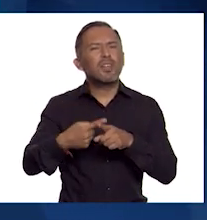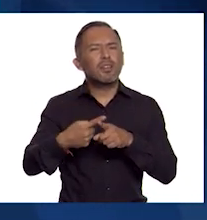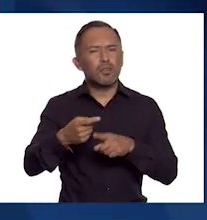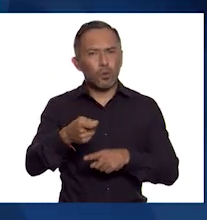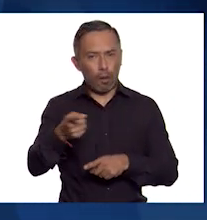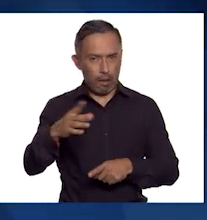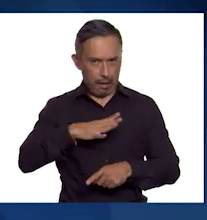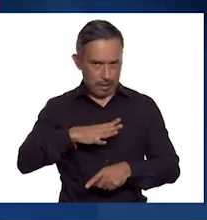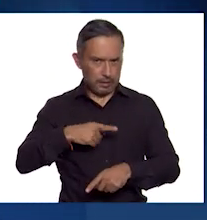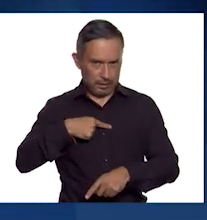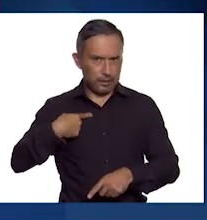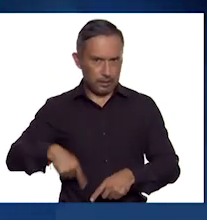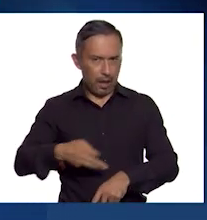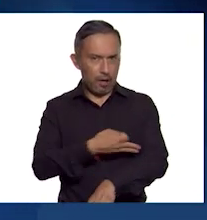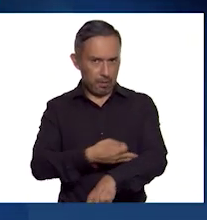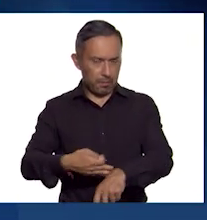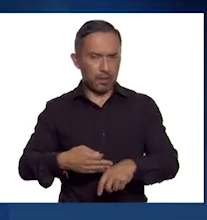chinas